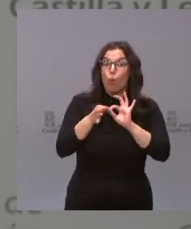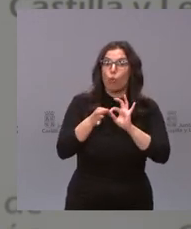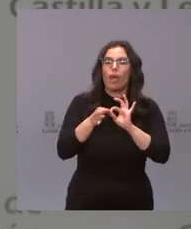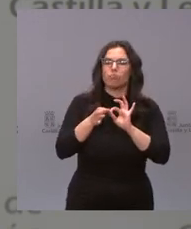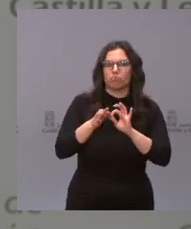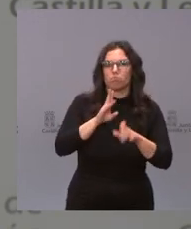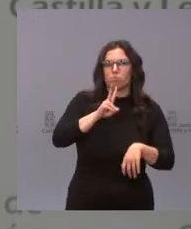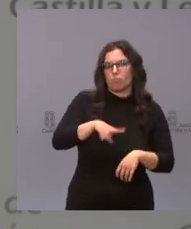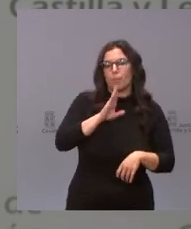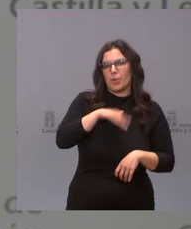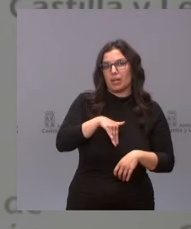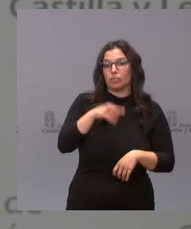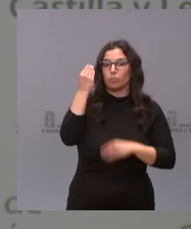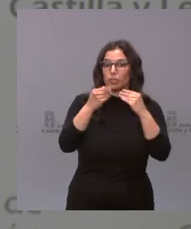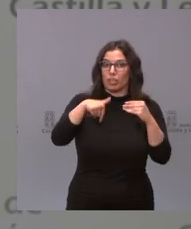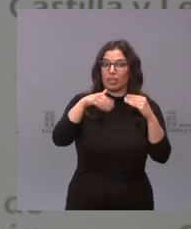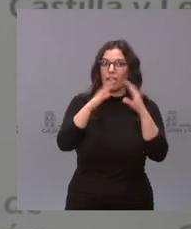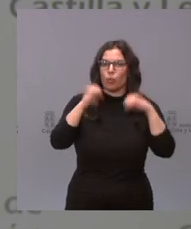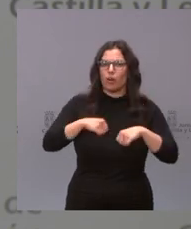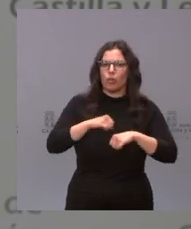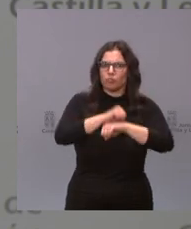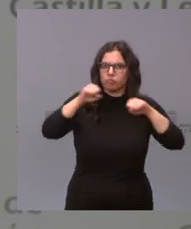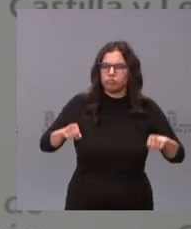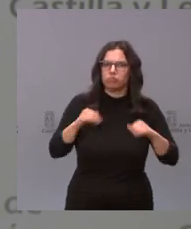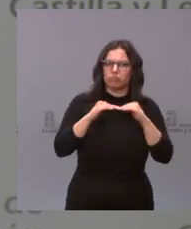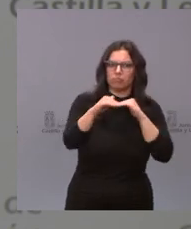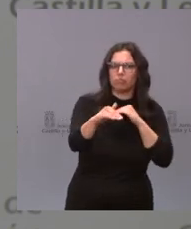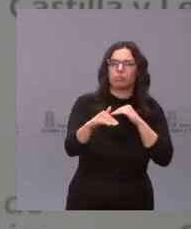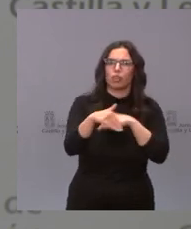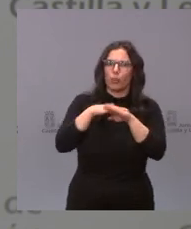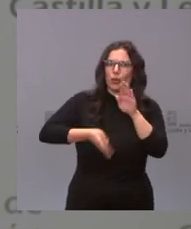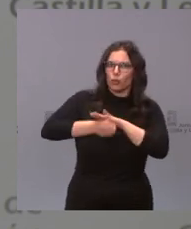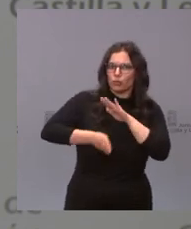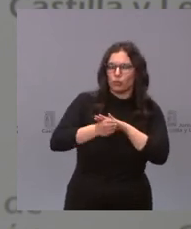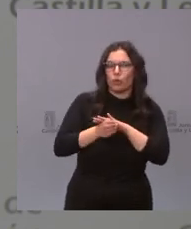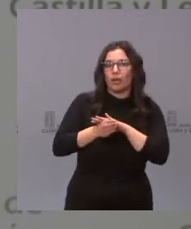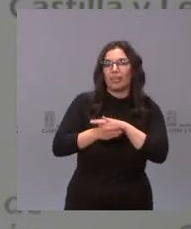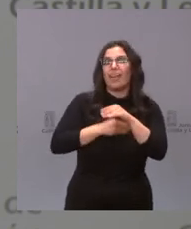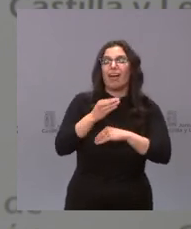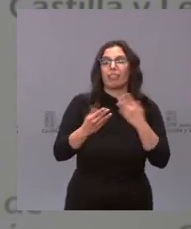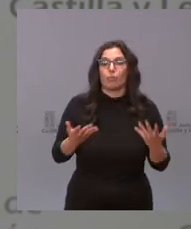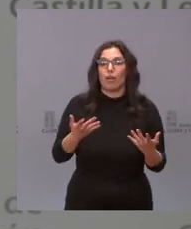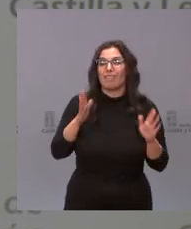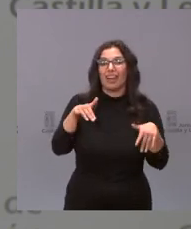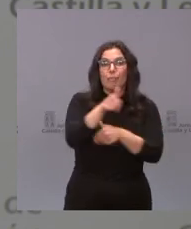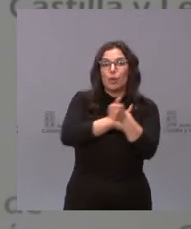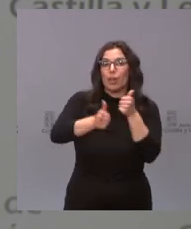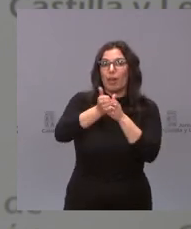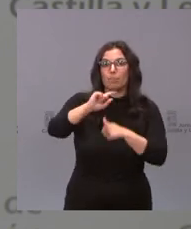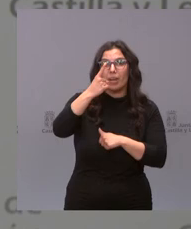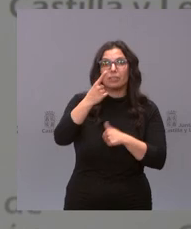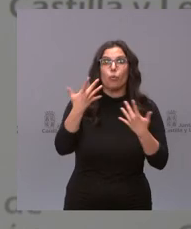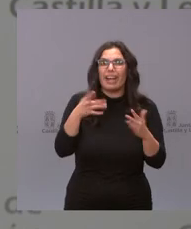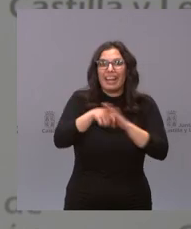León es bueno es sólido da estabilidad da gobernabilidad y lo que está haciendo es que la principal prioridad de este gobierno sea